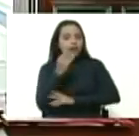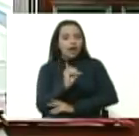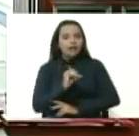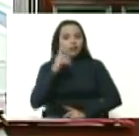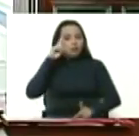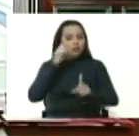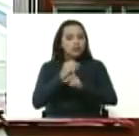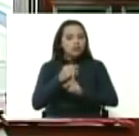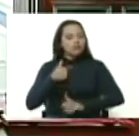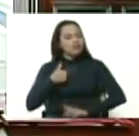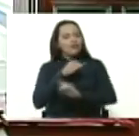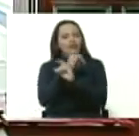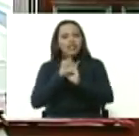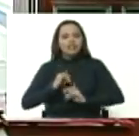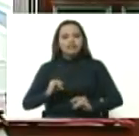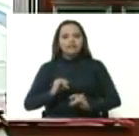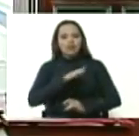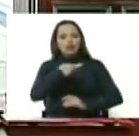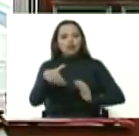seremos felices.